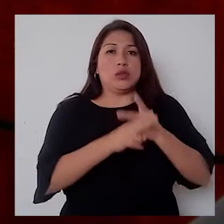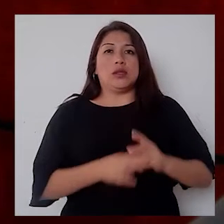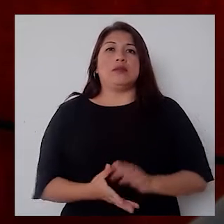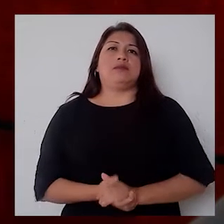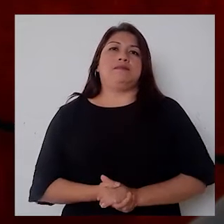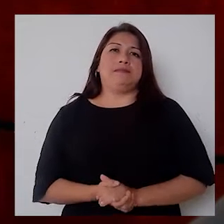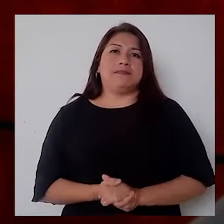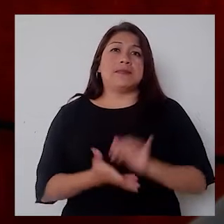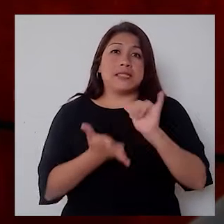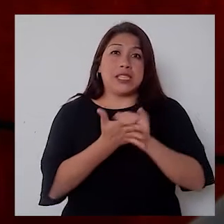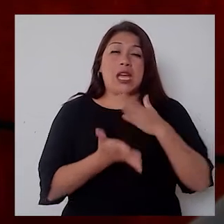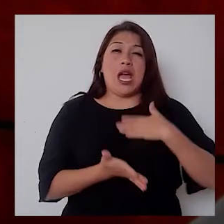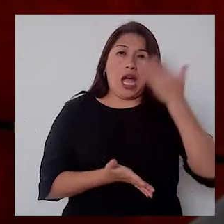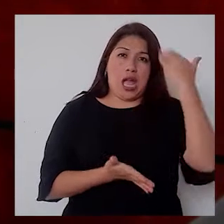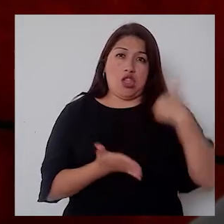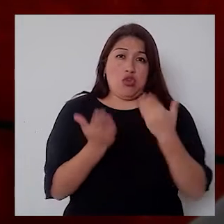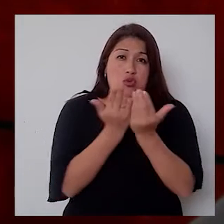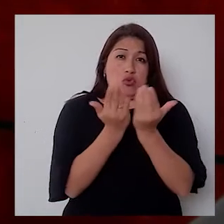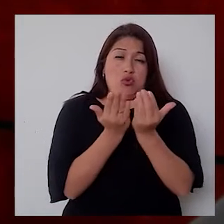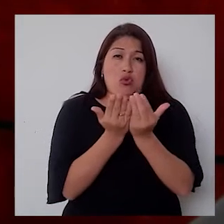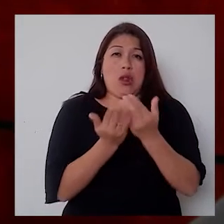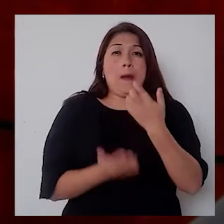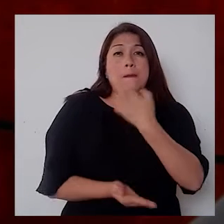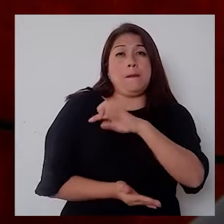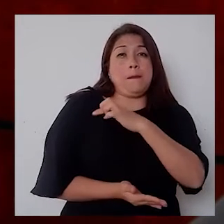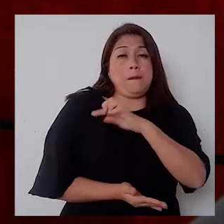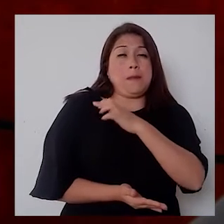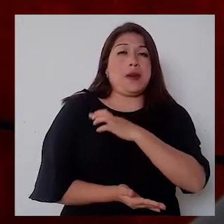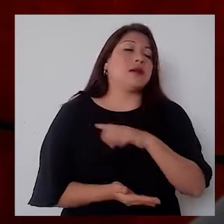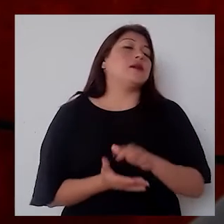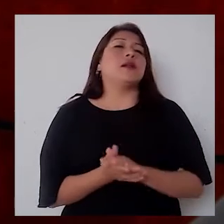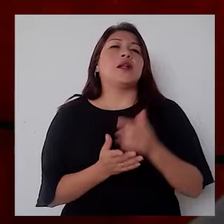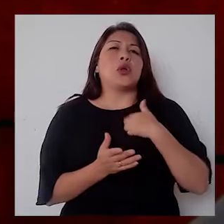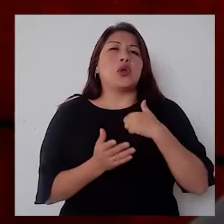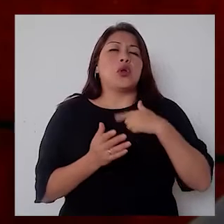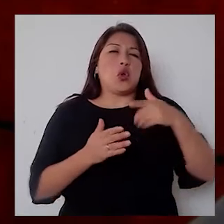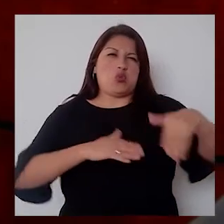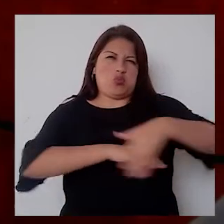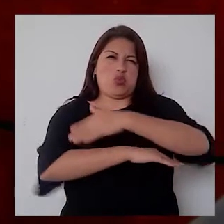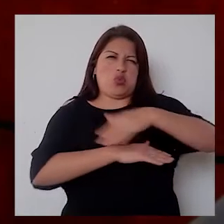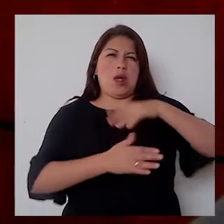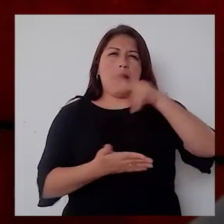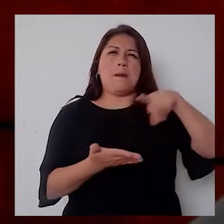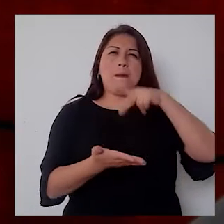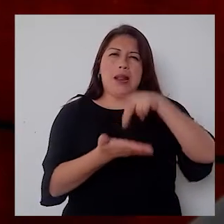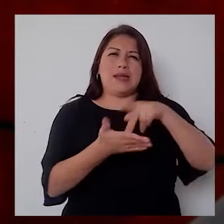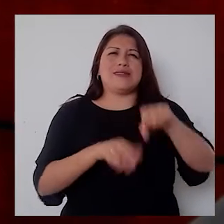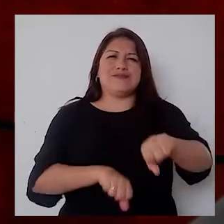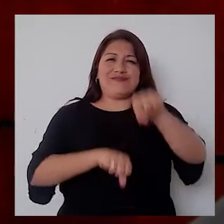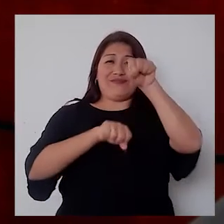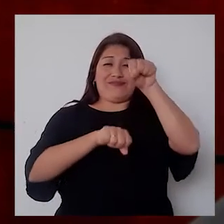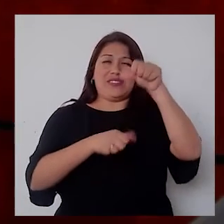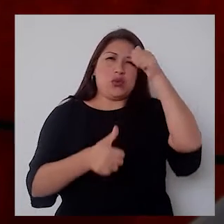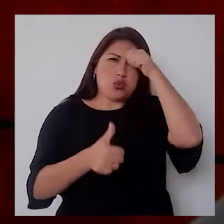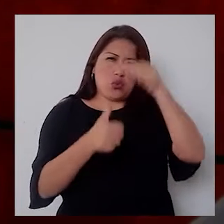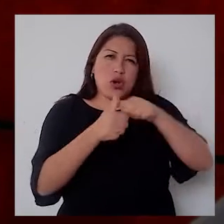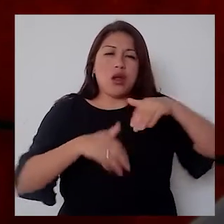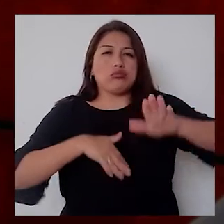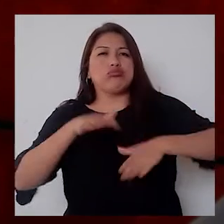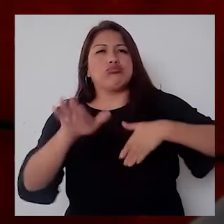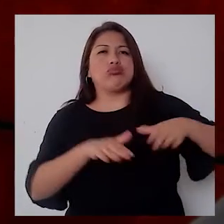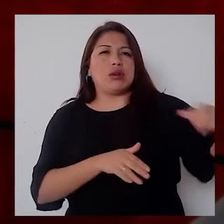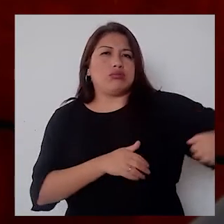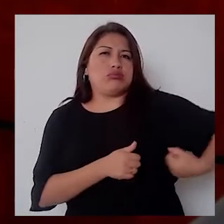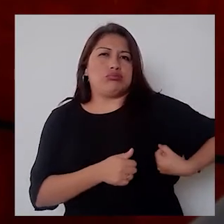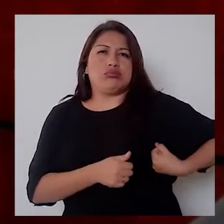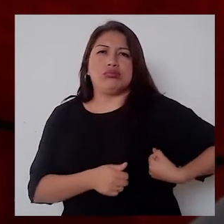yo trasladaba a mi abuelo hasta la Unión Nacional de Ciedos del Perú, en la Plaza Boloñesi. Él me tomaba el brazo, subíamos al